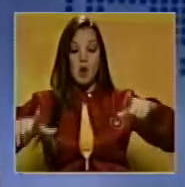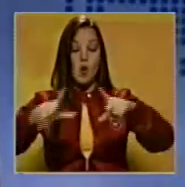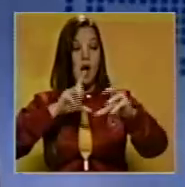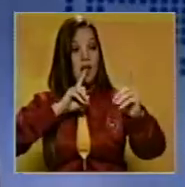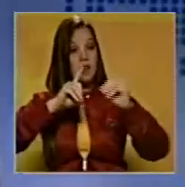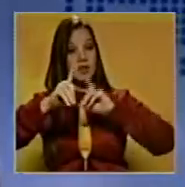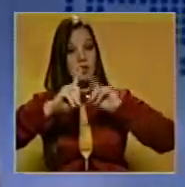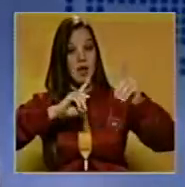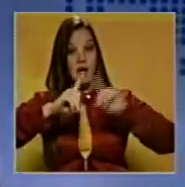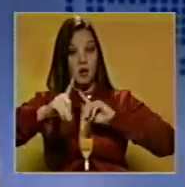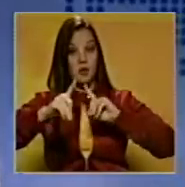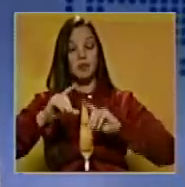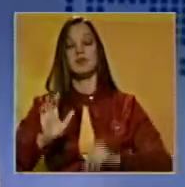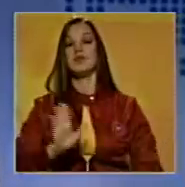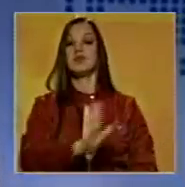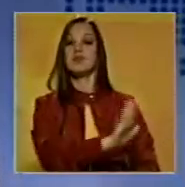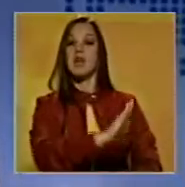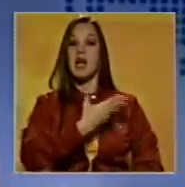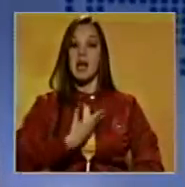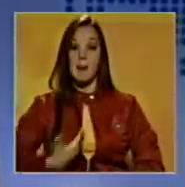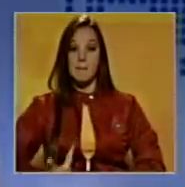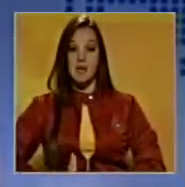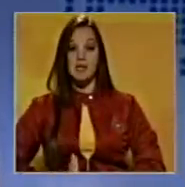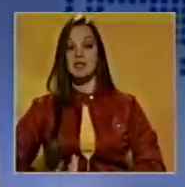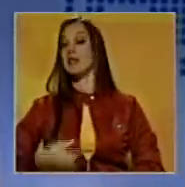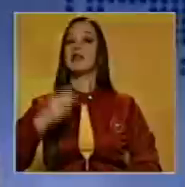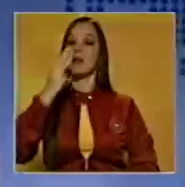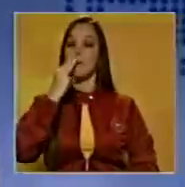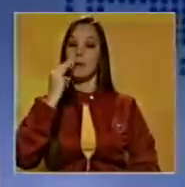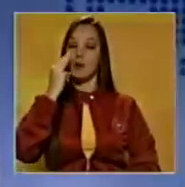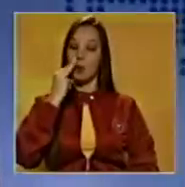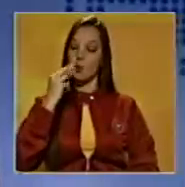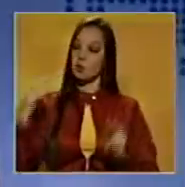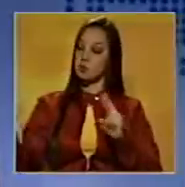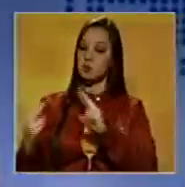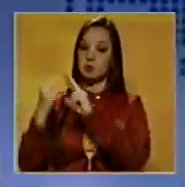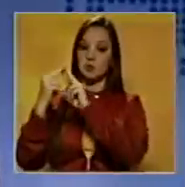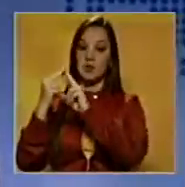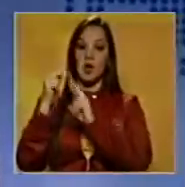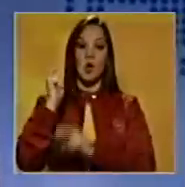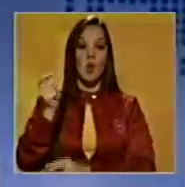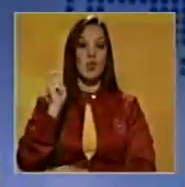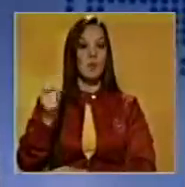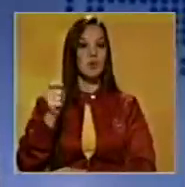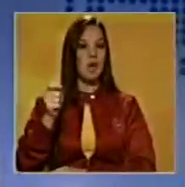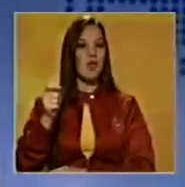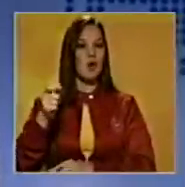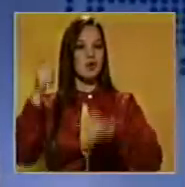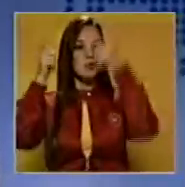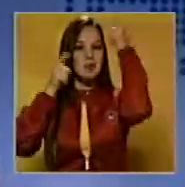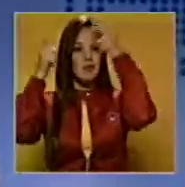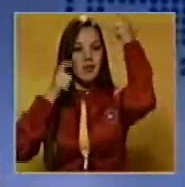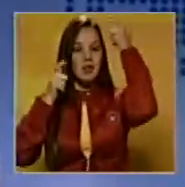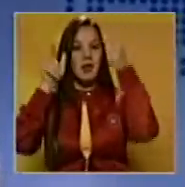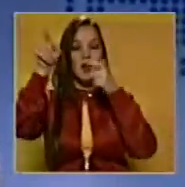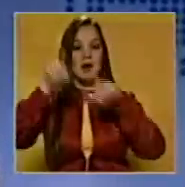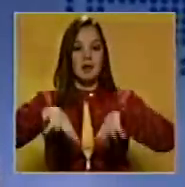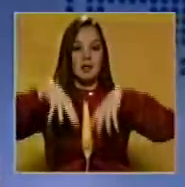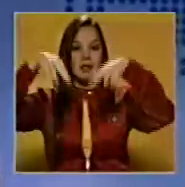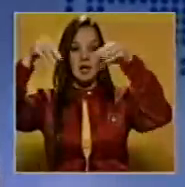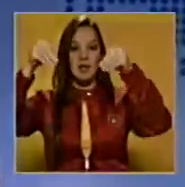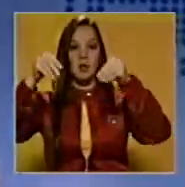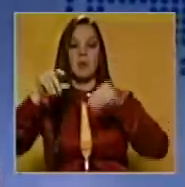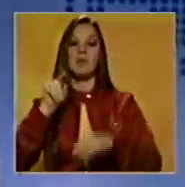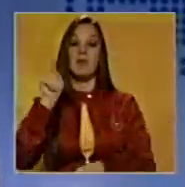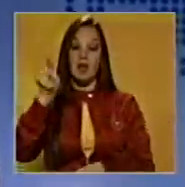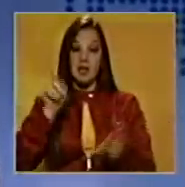El presidente de la República, Nicolás Maduro, sostuvo un encuentro con diputados electos del Gran Polo Patriótico en el Palacio de Miraflores. Durante